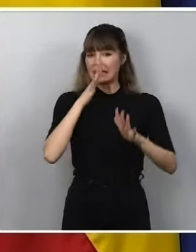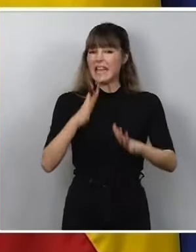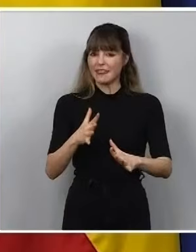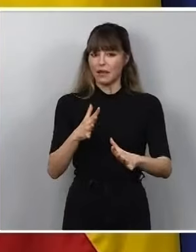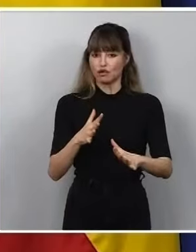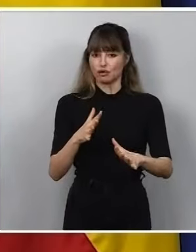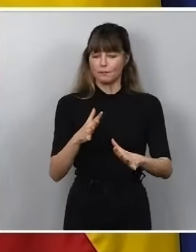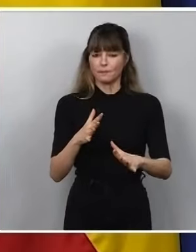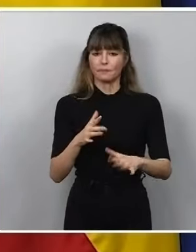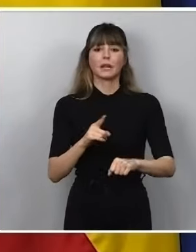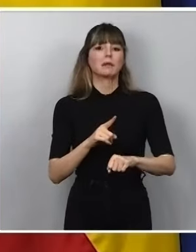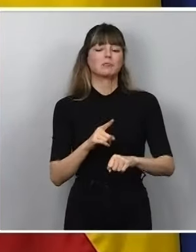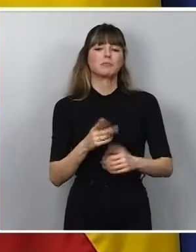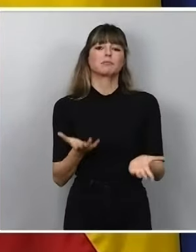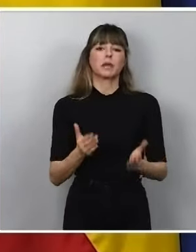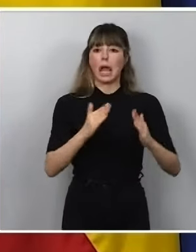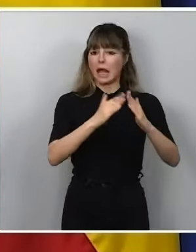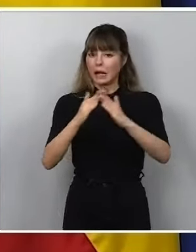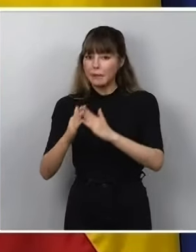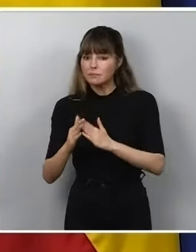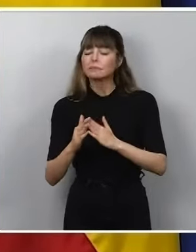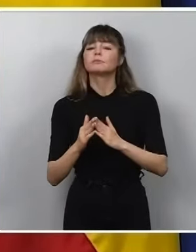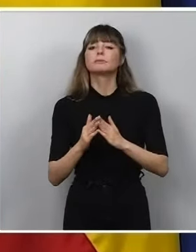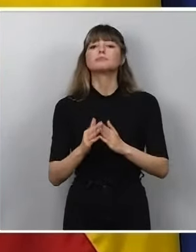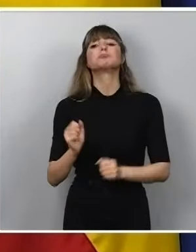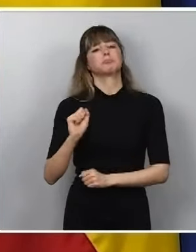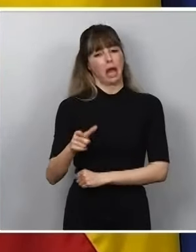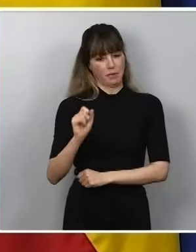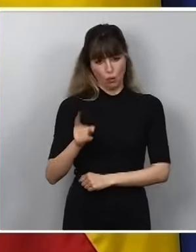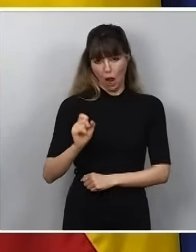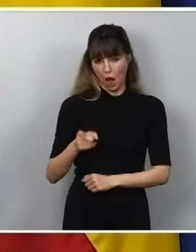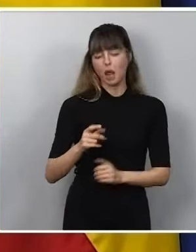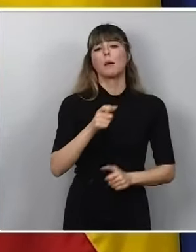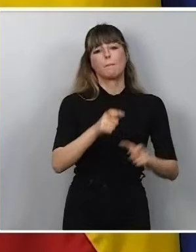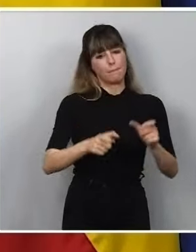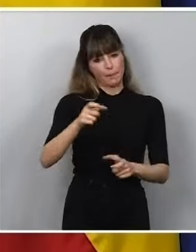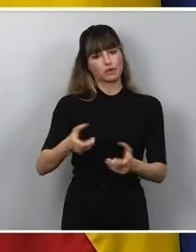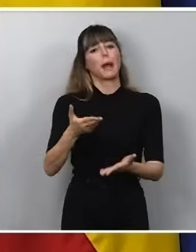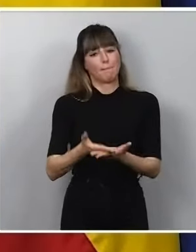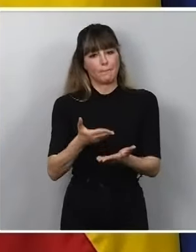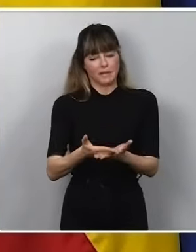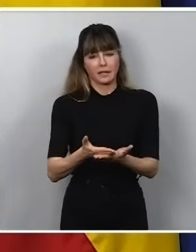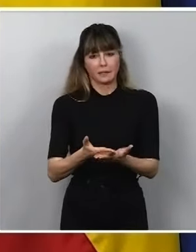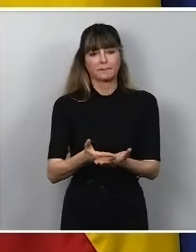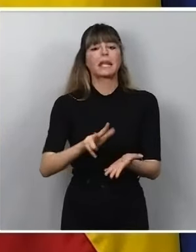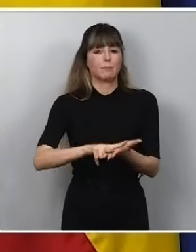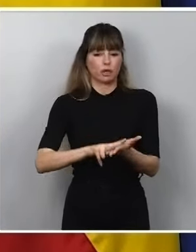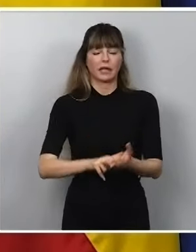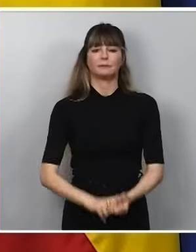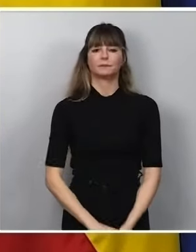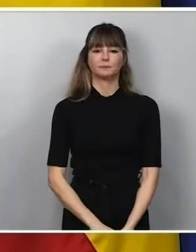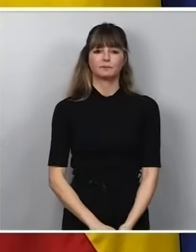tiempo por el que al menos esa vivienda debe ser la vivienda habitual y permanente de la persona que solicita esta hipoteca.